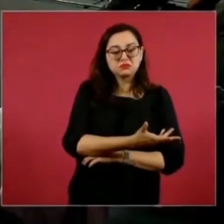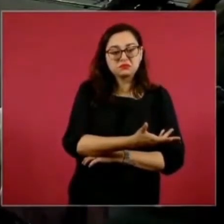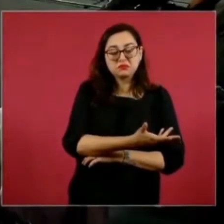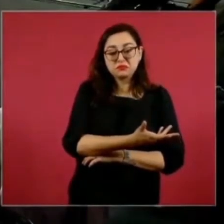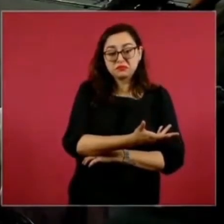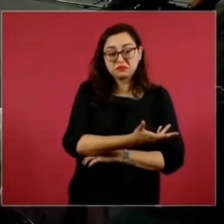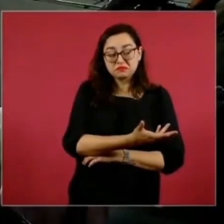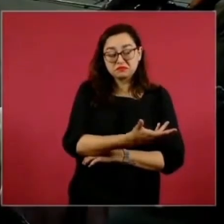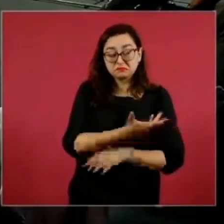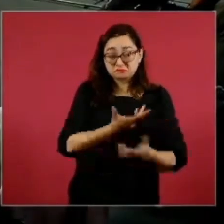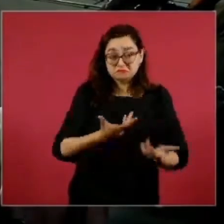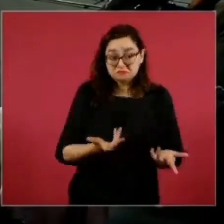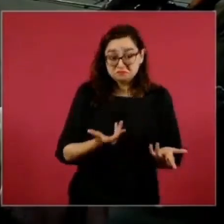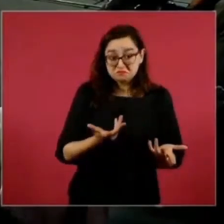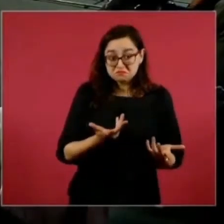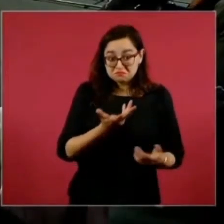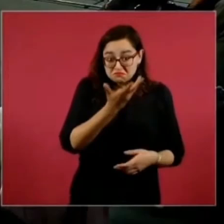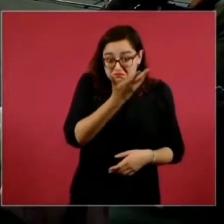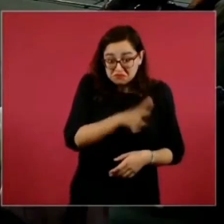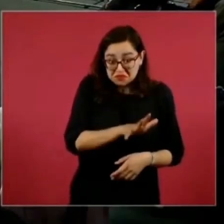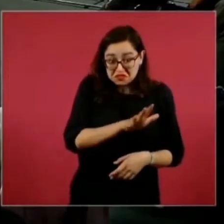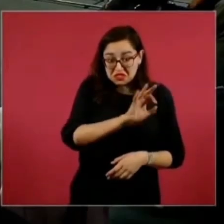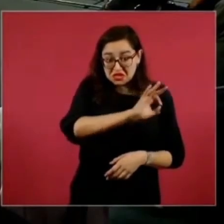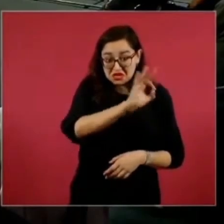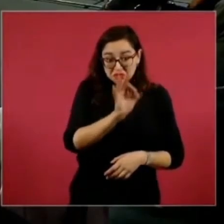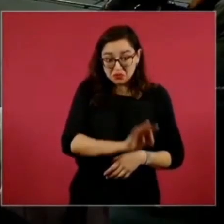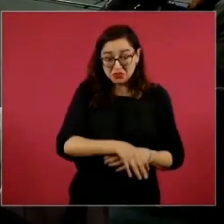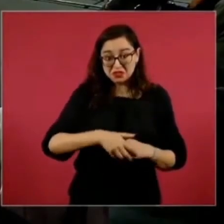como el 10 por ciento,